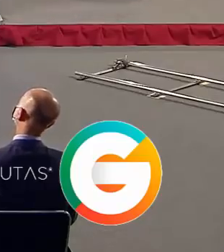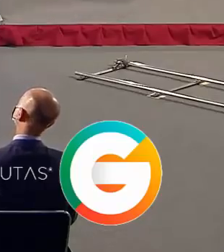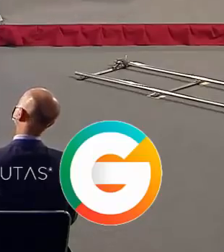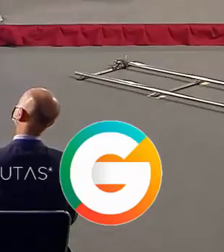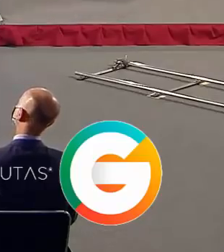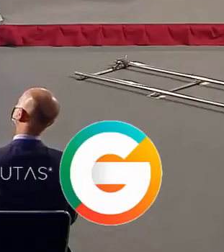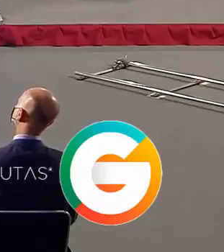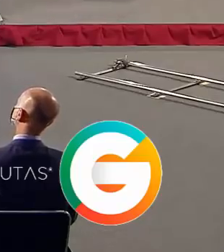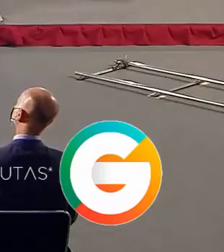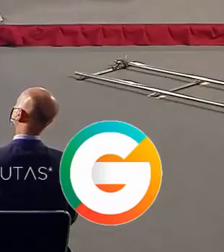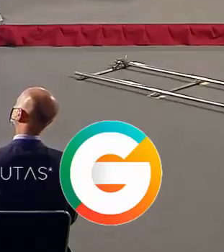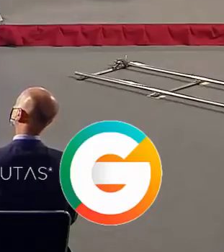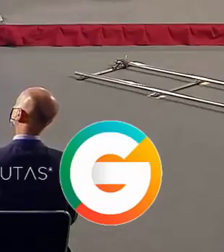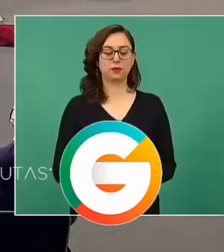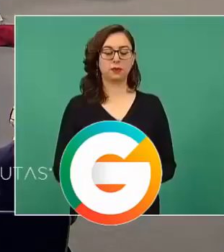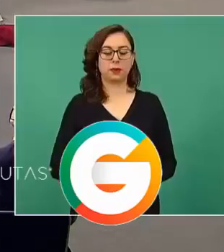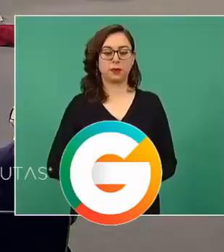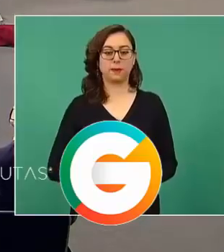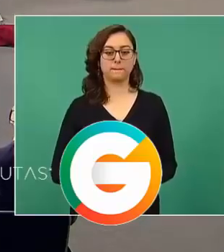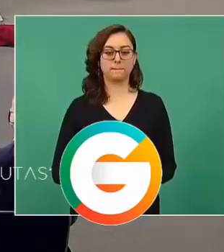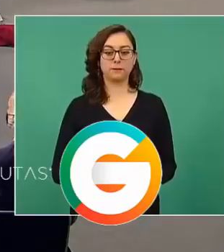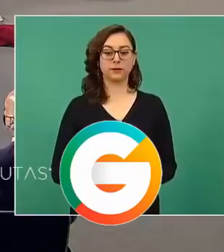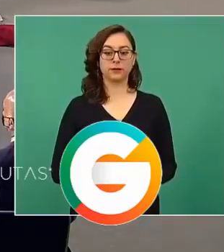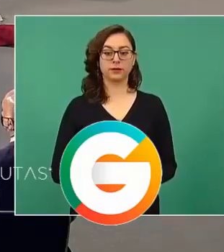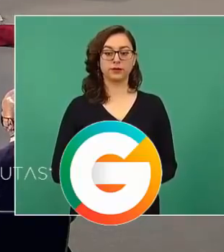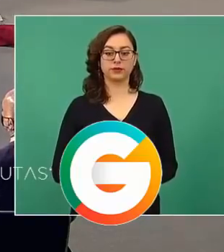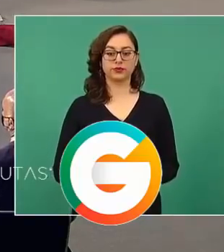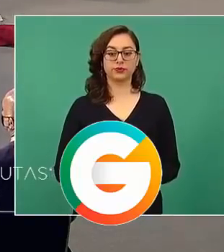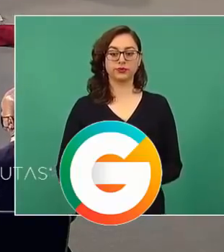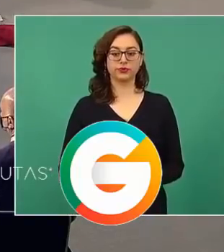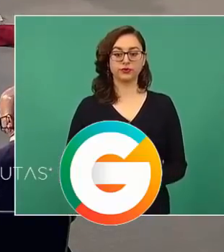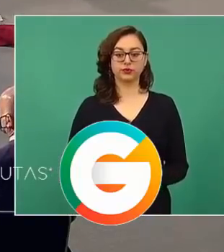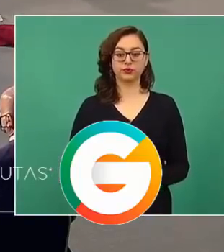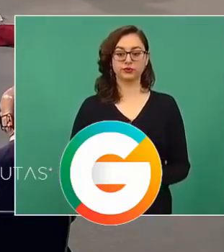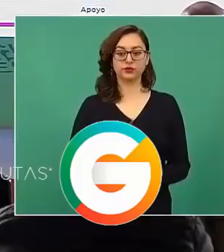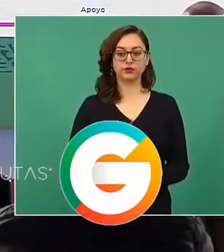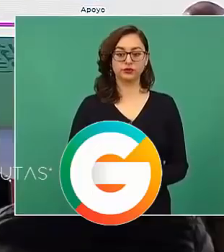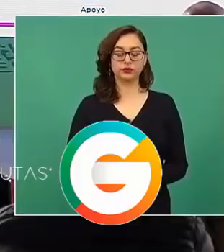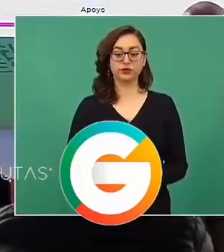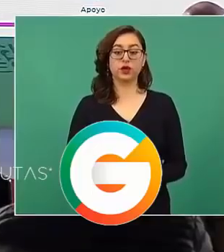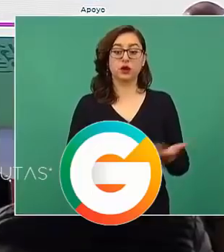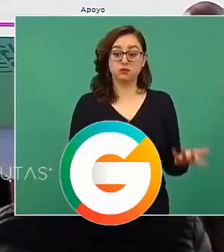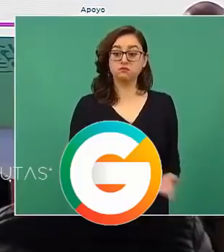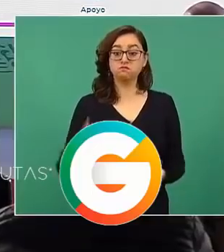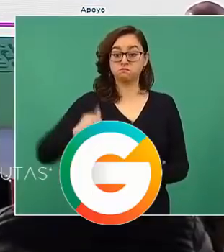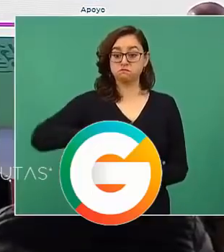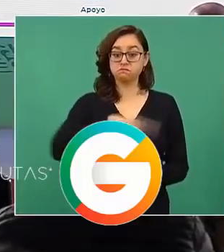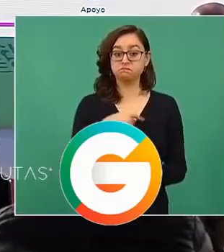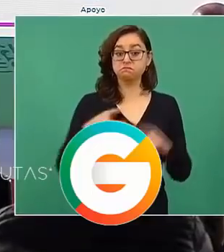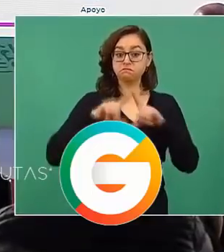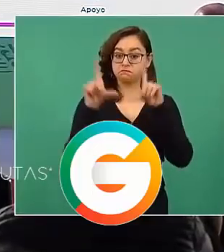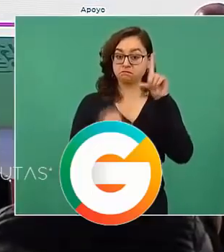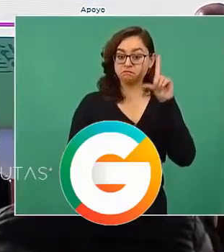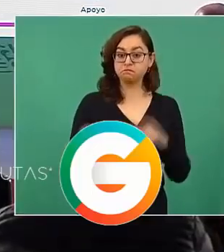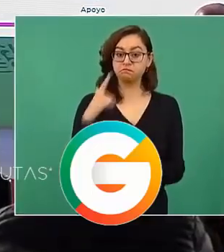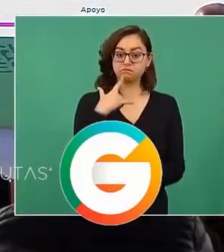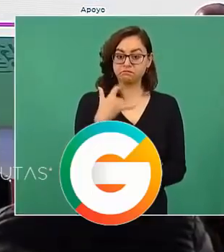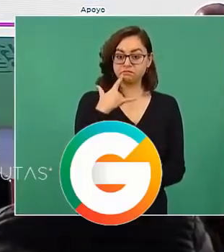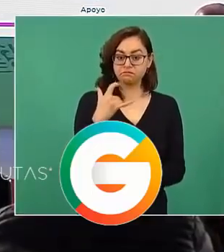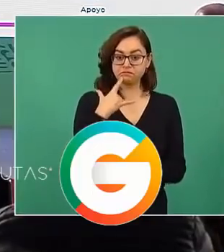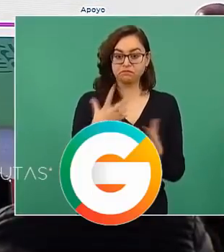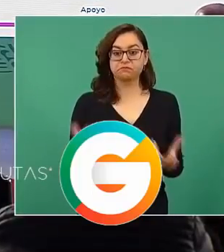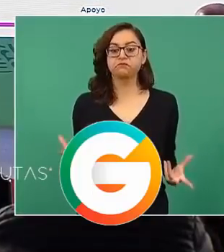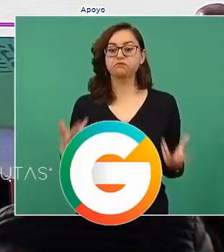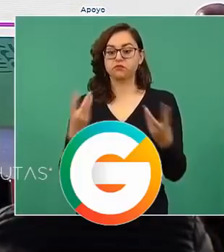Con su permiso, señor presidente. Continuando con el esfuerzo nacional, estos son ámbitos de marina, por el lógico,